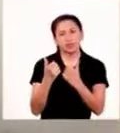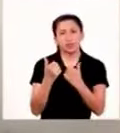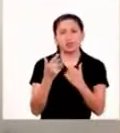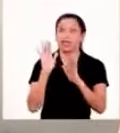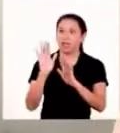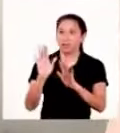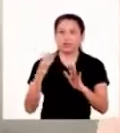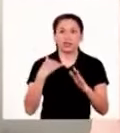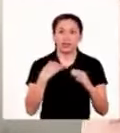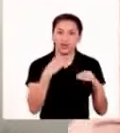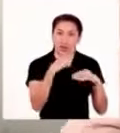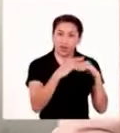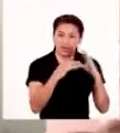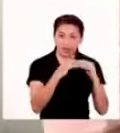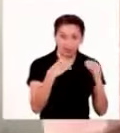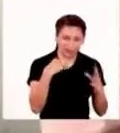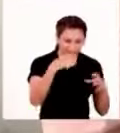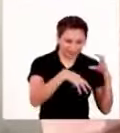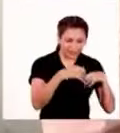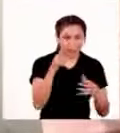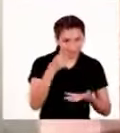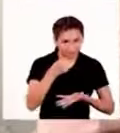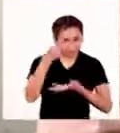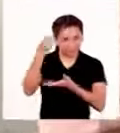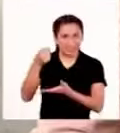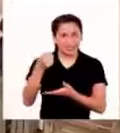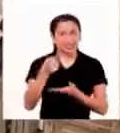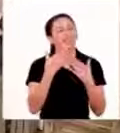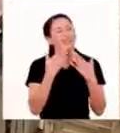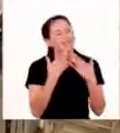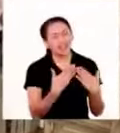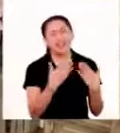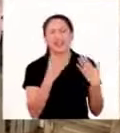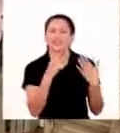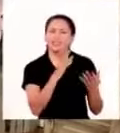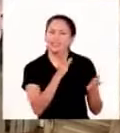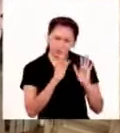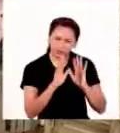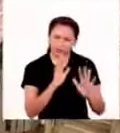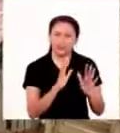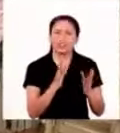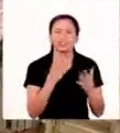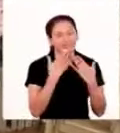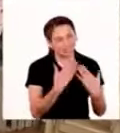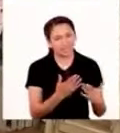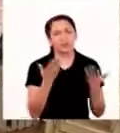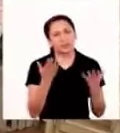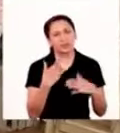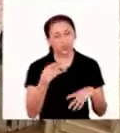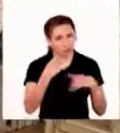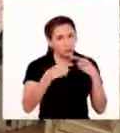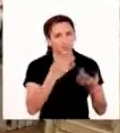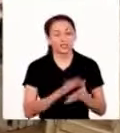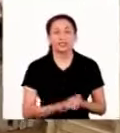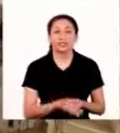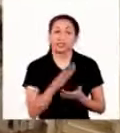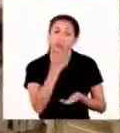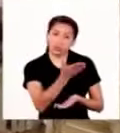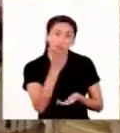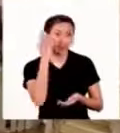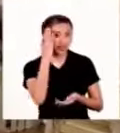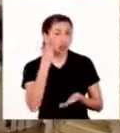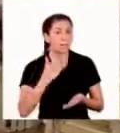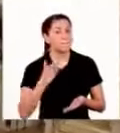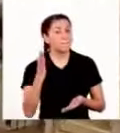Raúlito. Más bien, te voy a preparar unas frutitas para que les lleves. Ay, señito, no se hubiera molestado. Bueno, le voy contando.